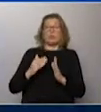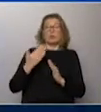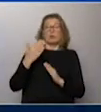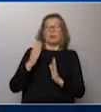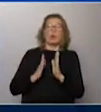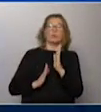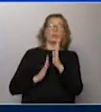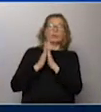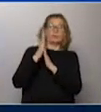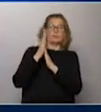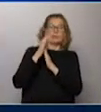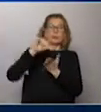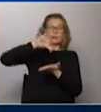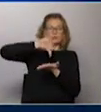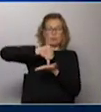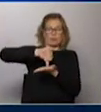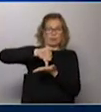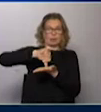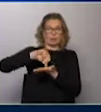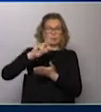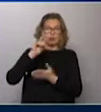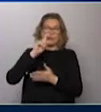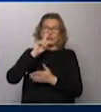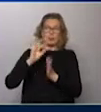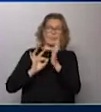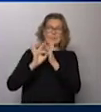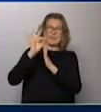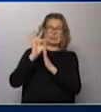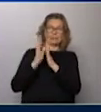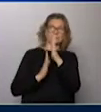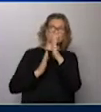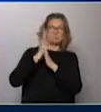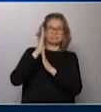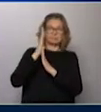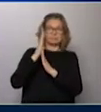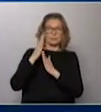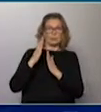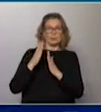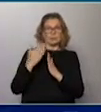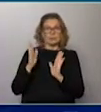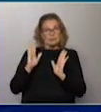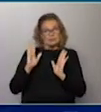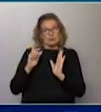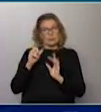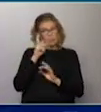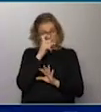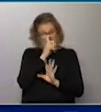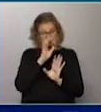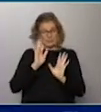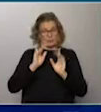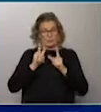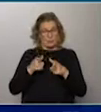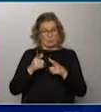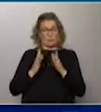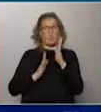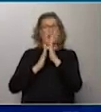Jorge Wisterman. Exactamente, estamos hablando de 2.000 metros, una cosa así..000 y algo. Exactamente, que complica también. Más allá de que